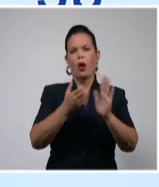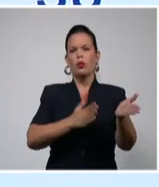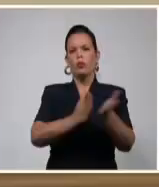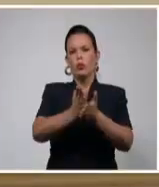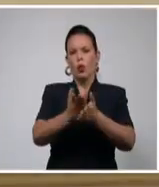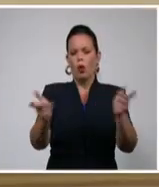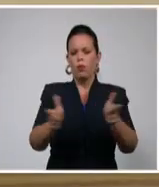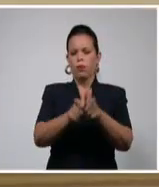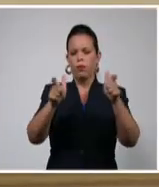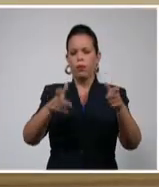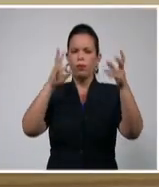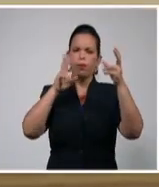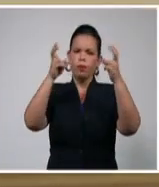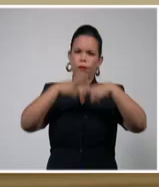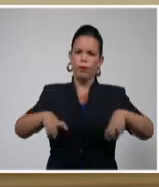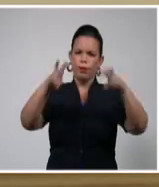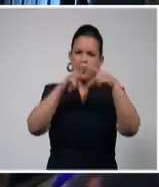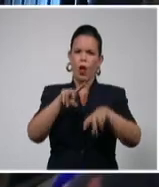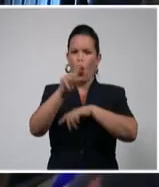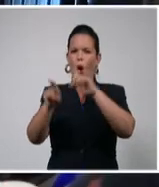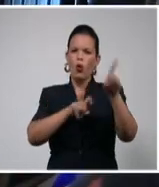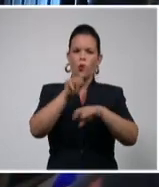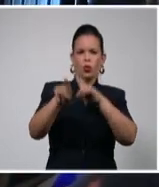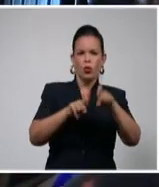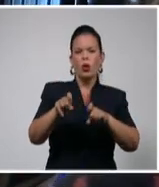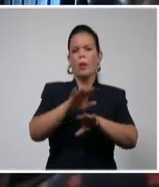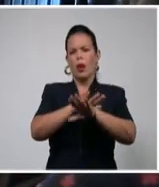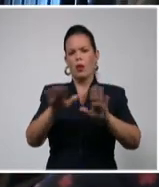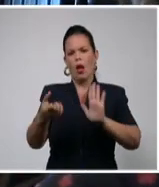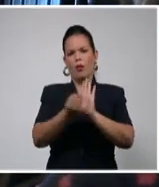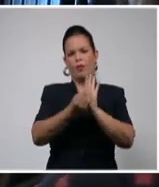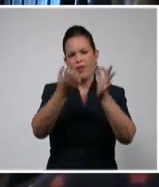consulta realizados para hacer efectiva la preceptiva constitucional.